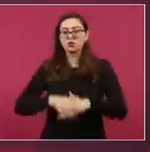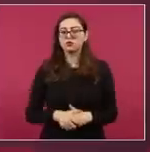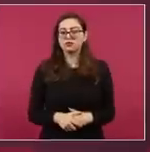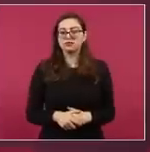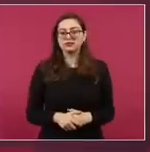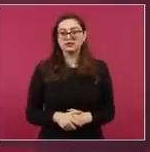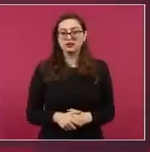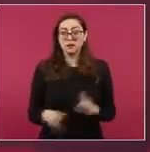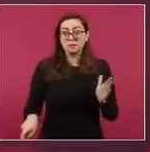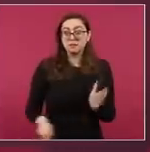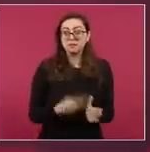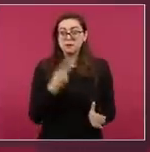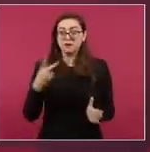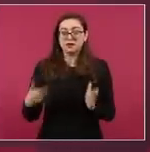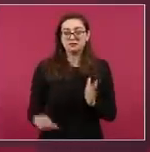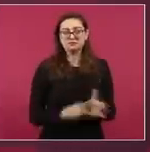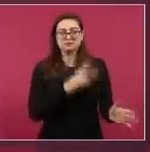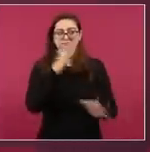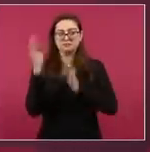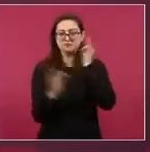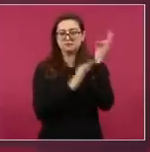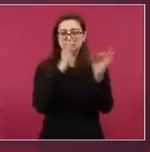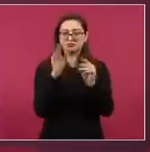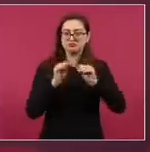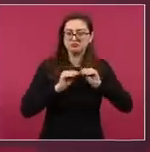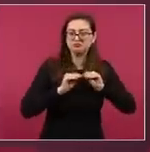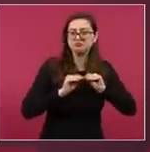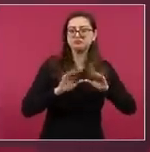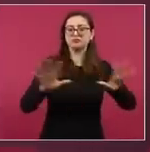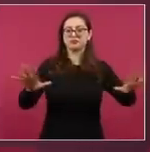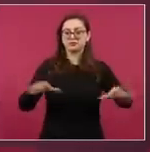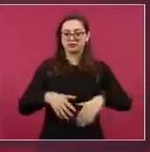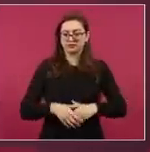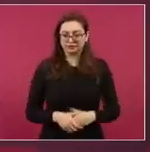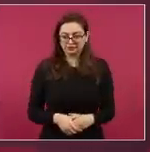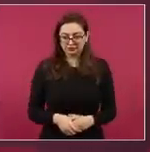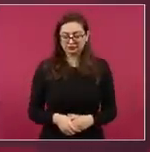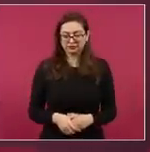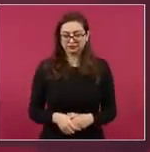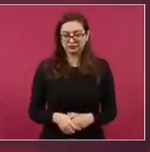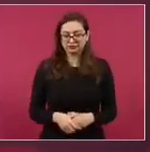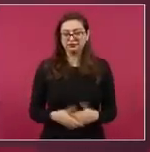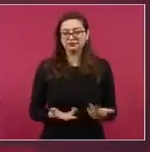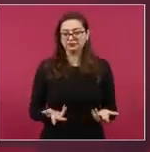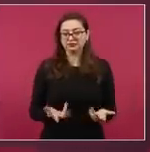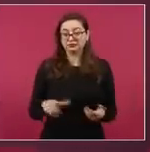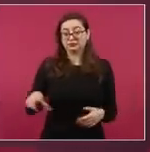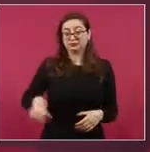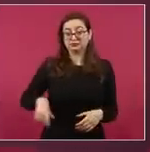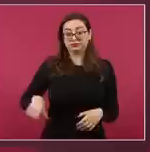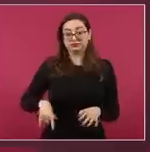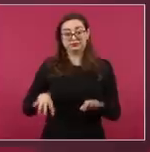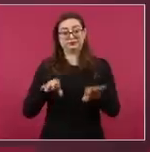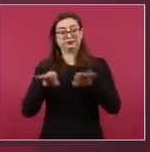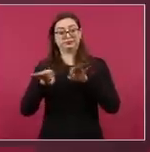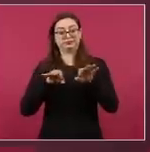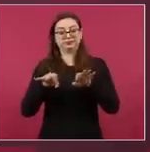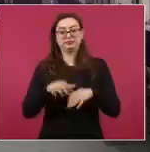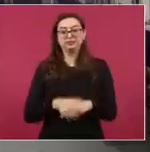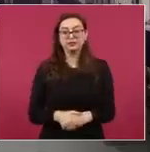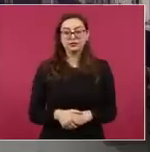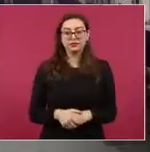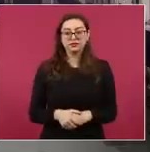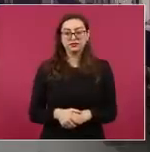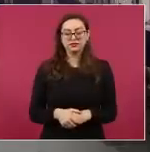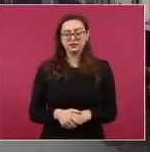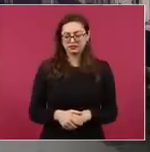por parte del gobierno. Imagínense de ser cierto,